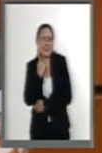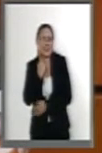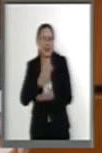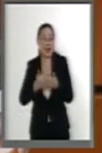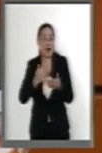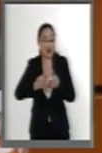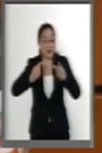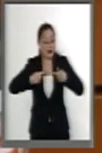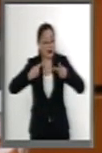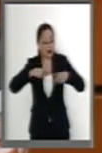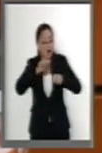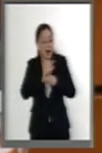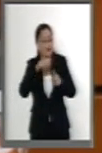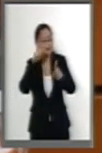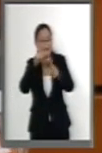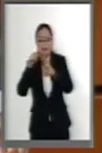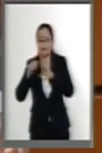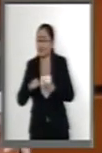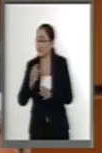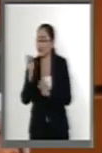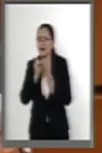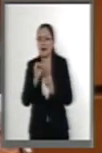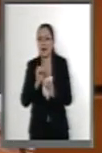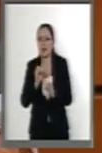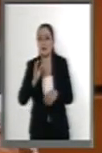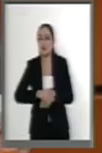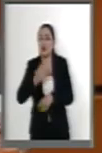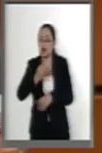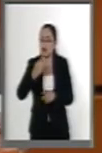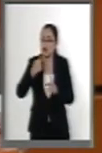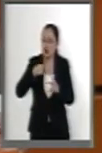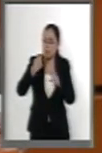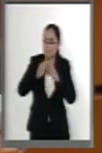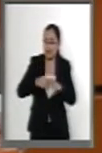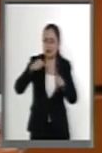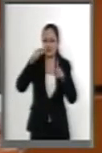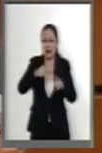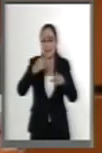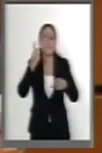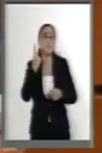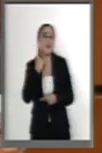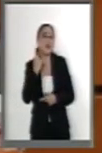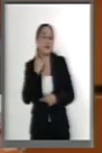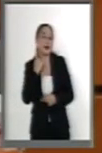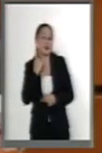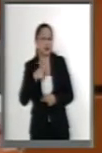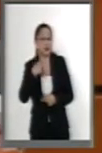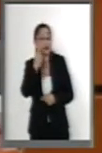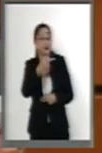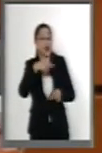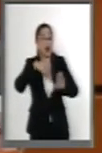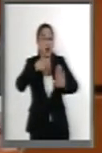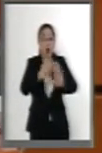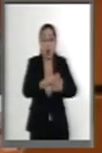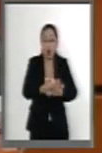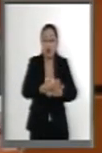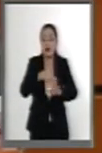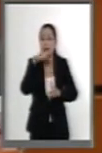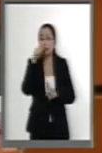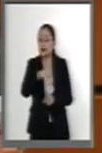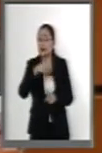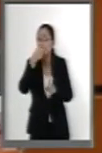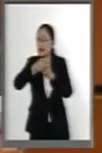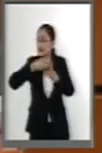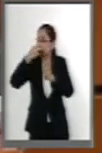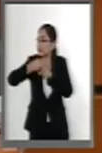asunto de personalidades. Y por eso quiero empezar por ahí. No se trata de ir en contra de la persona de